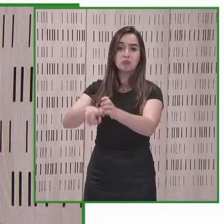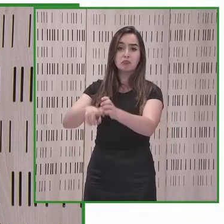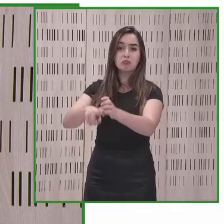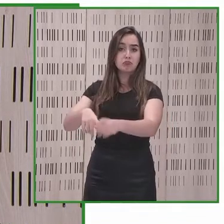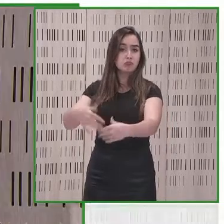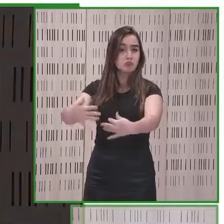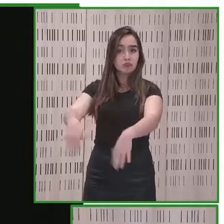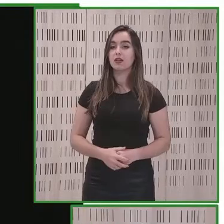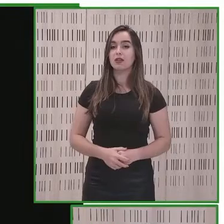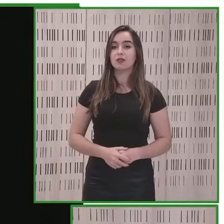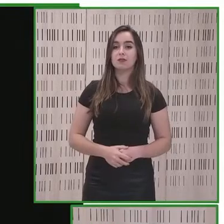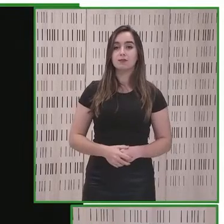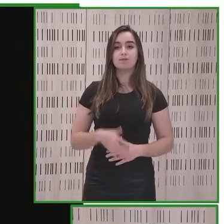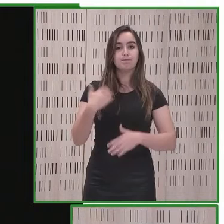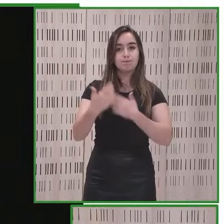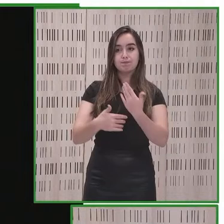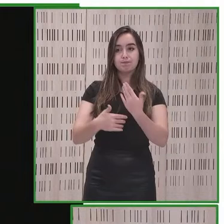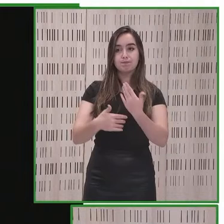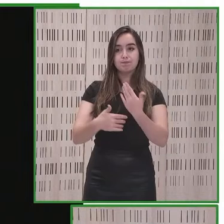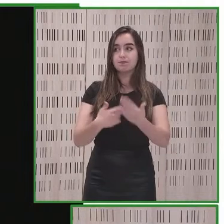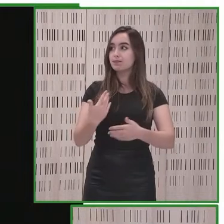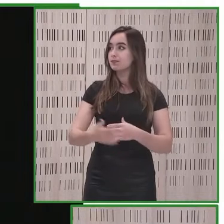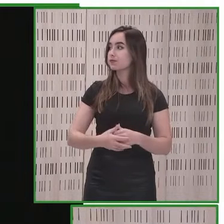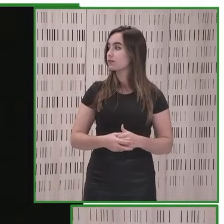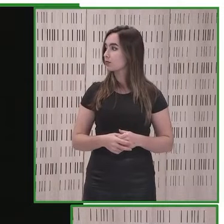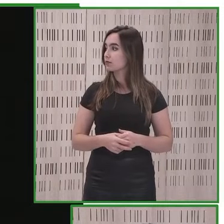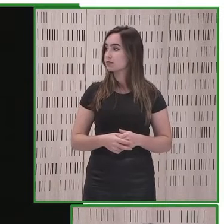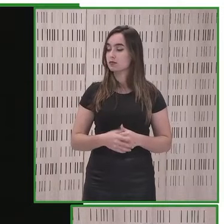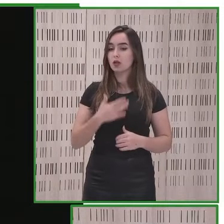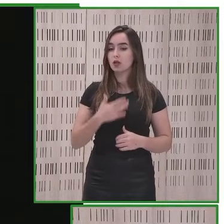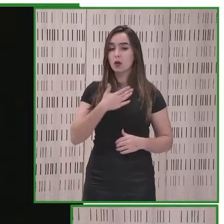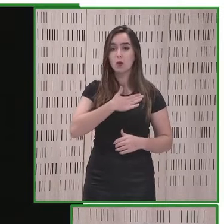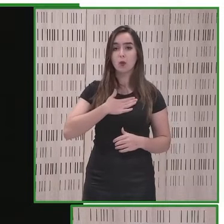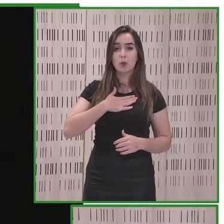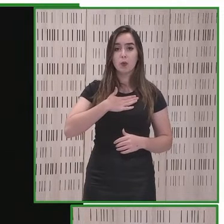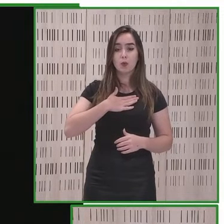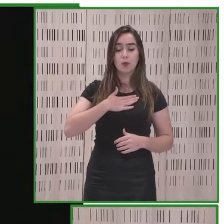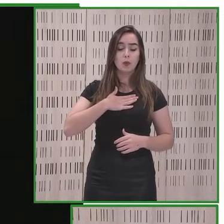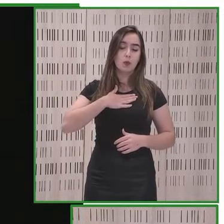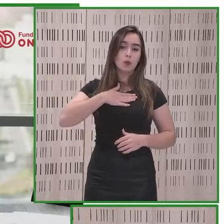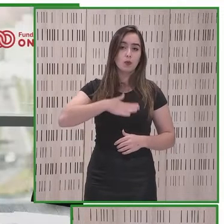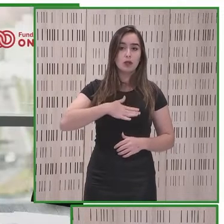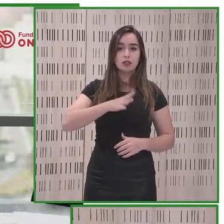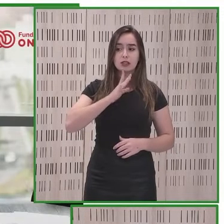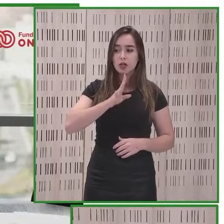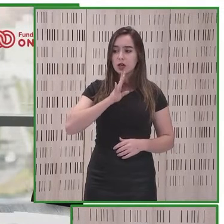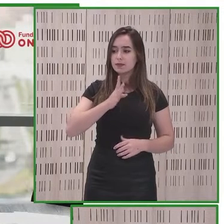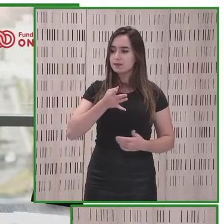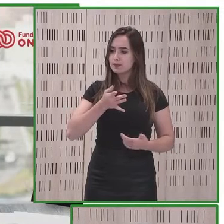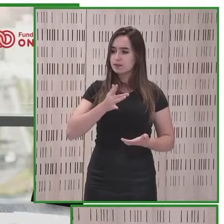a avanzar a ver de lo que es de algo que ha pasado.